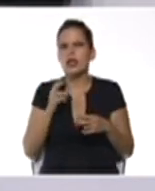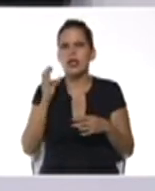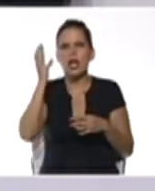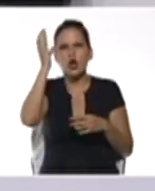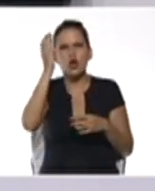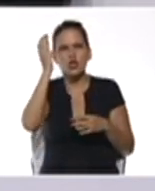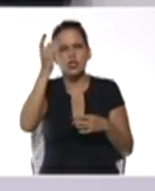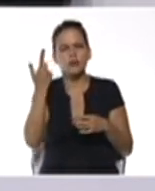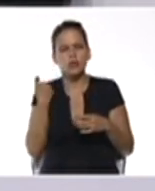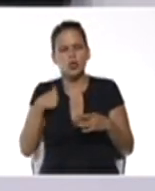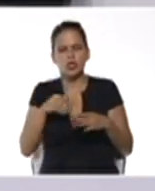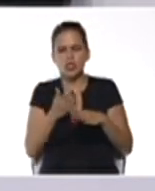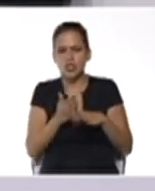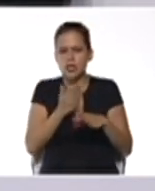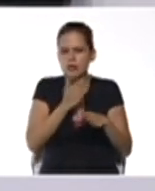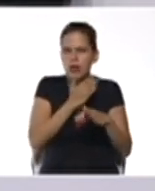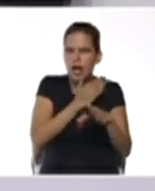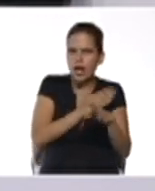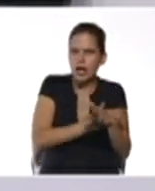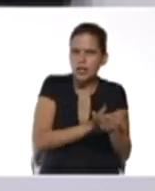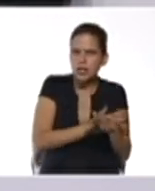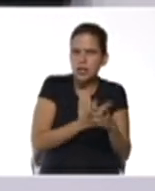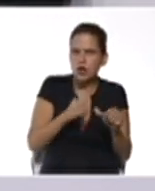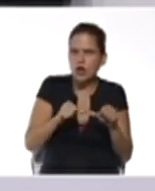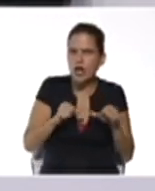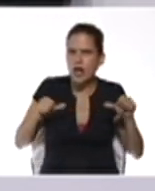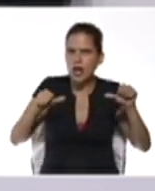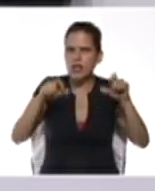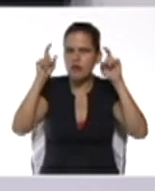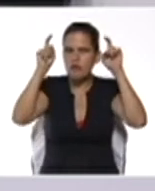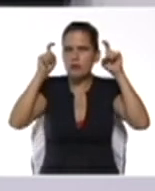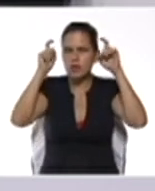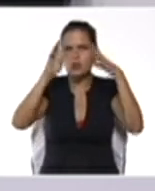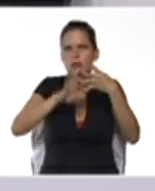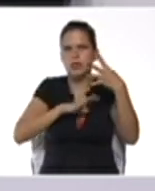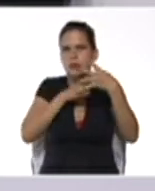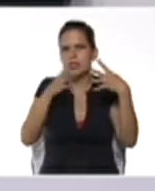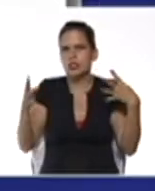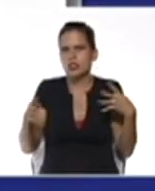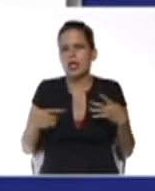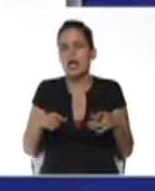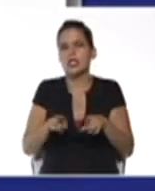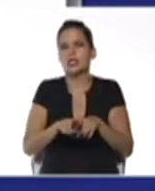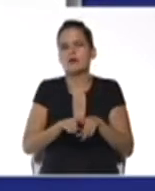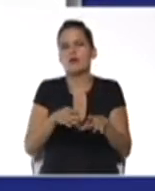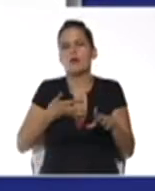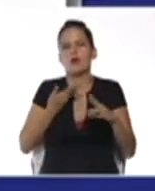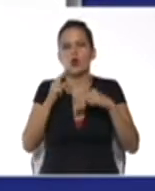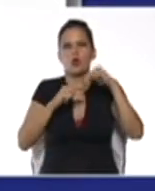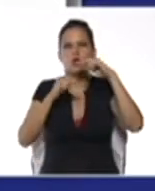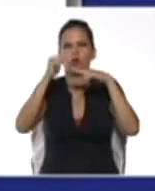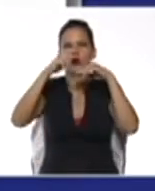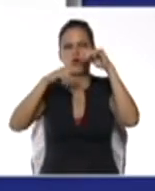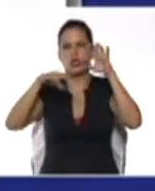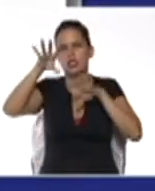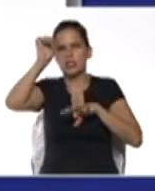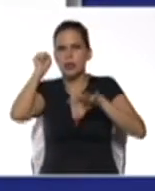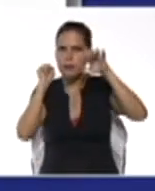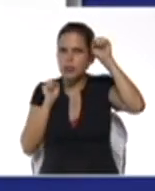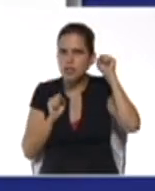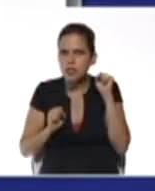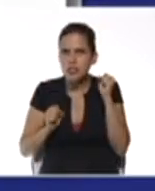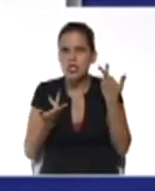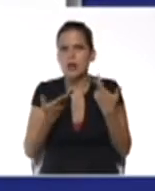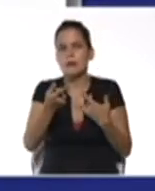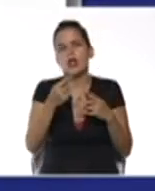relación a todo lo que tiene que ver con el área de formación de matemática asimismo poder construir ese aprendizaje en base